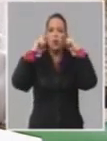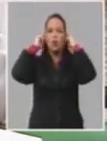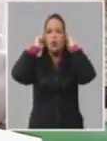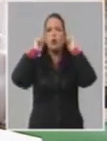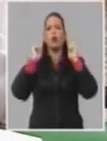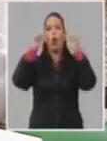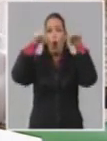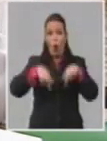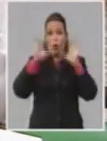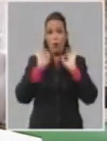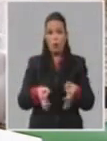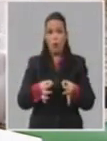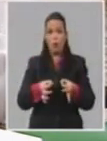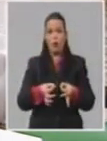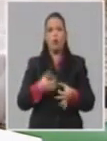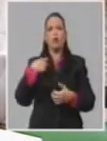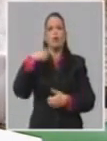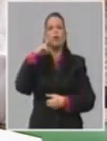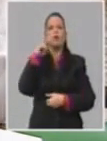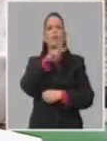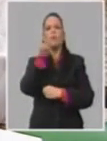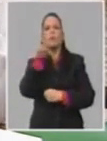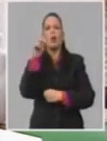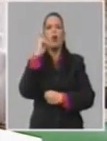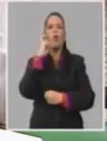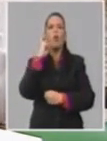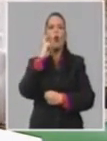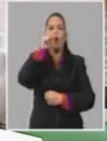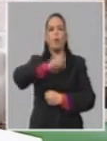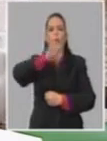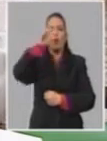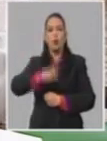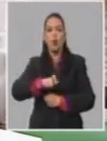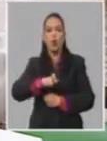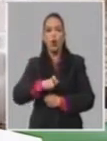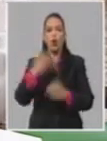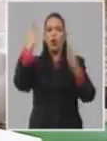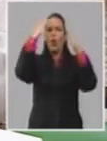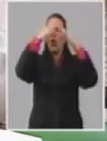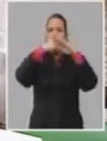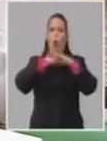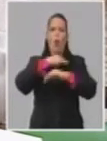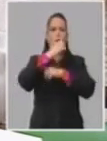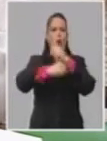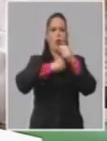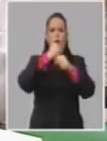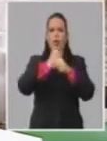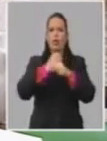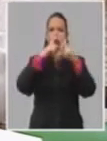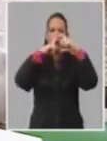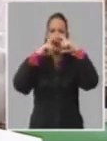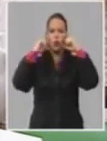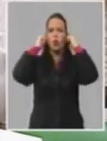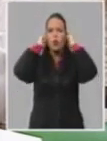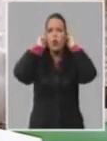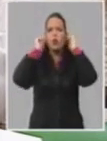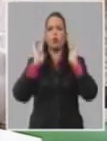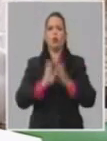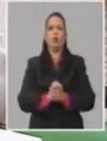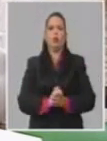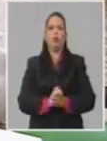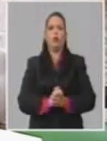nosotros hemos estado monitoreando los ómnibus y las personas no están usando el nasobuco. Y lo que estamos trasladando como una